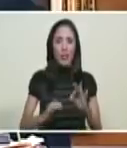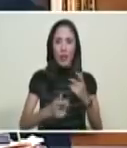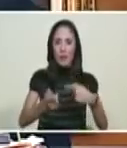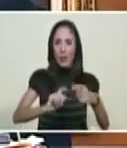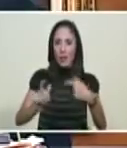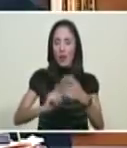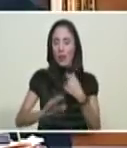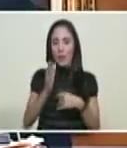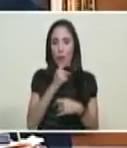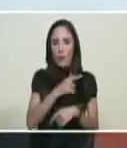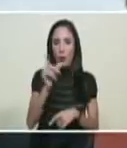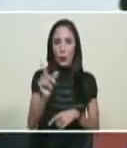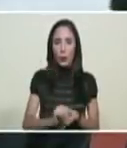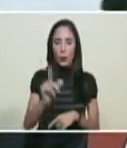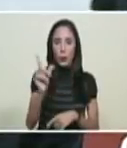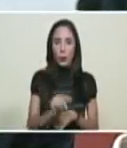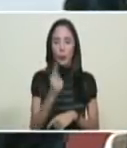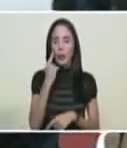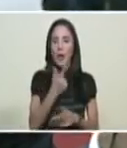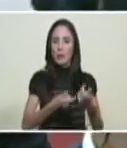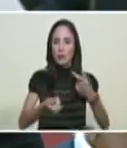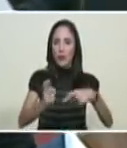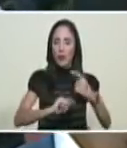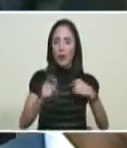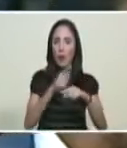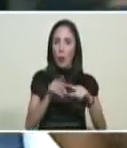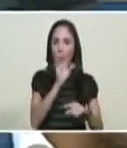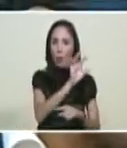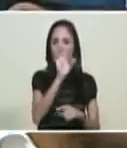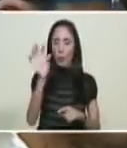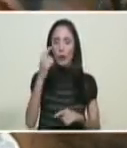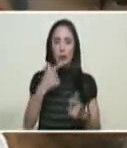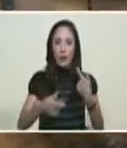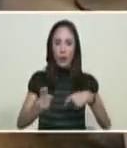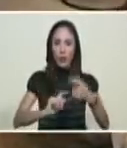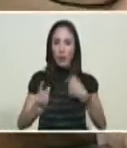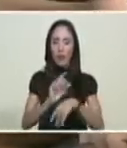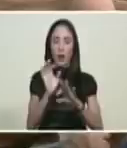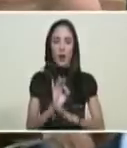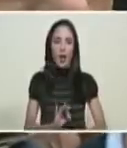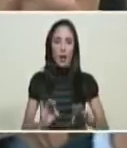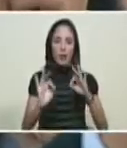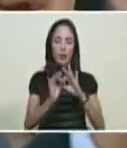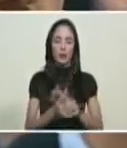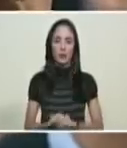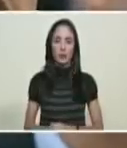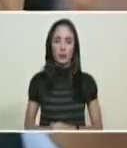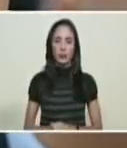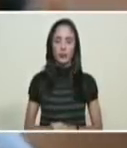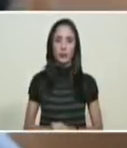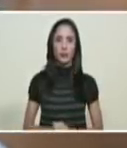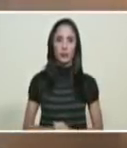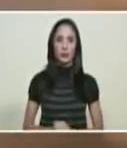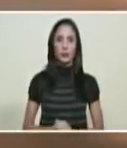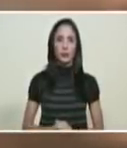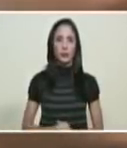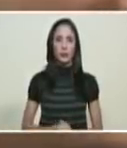Un millón de barriles que no ingresaron producto de su venta a la riqueza nacional.